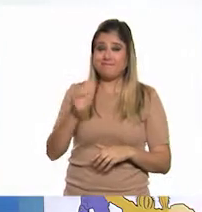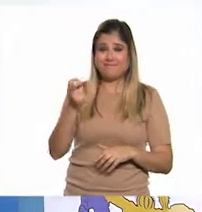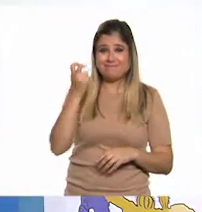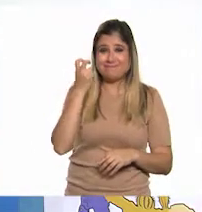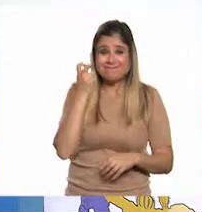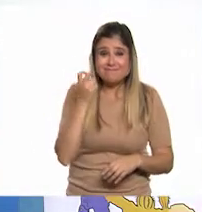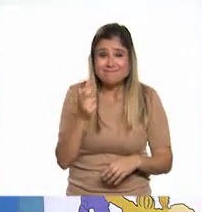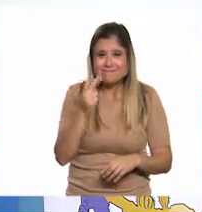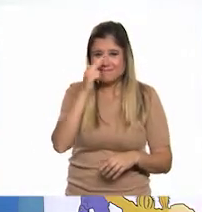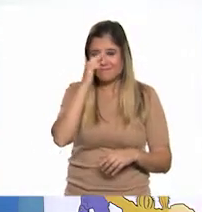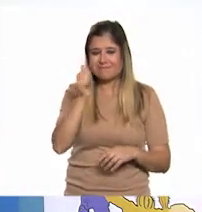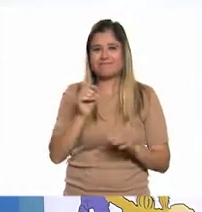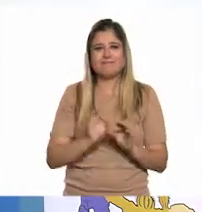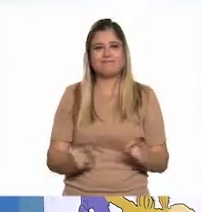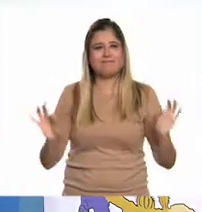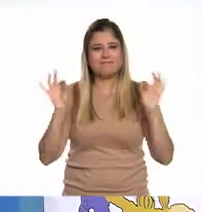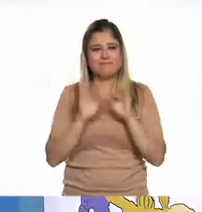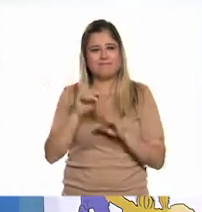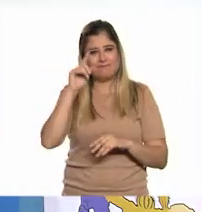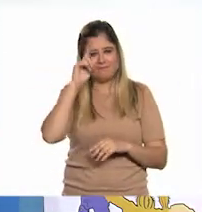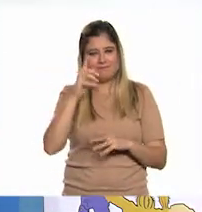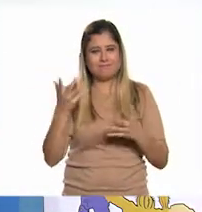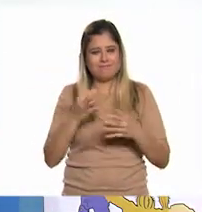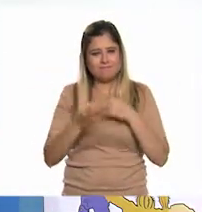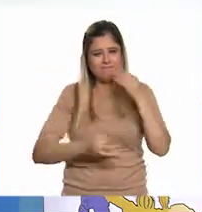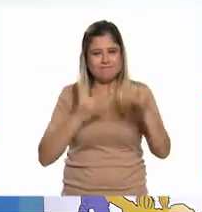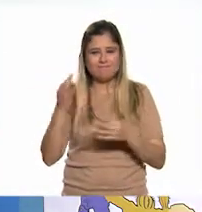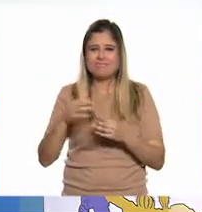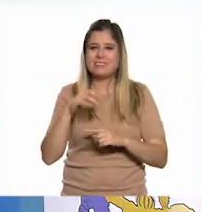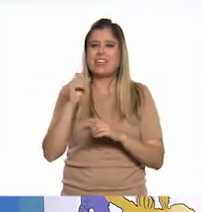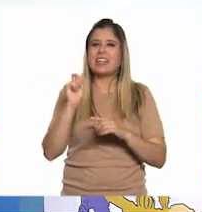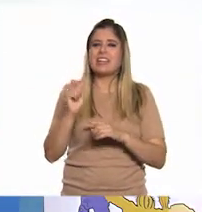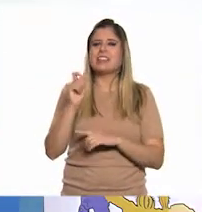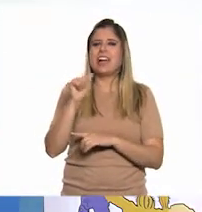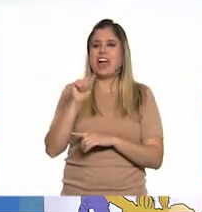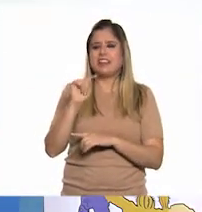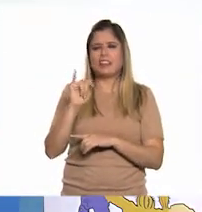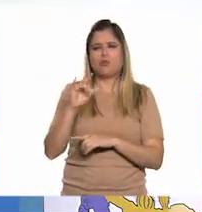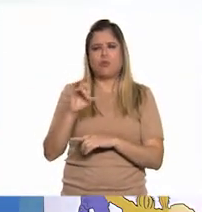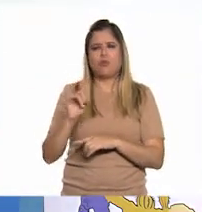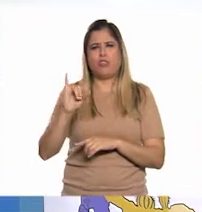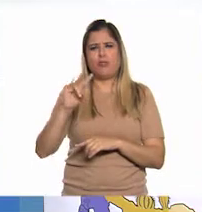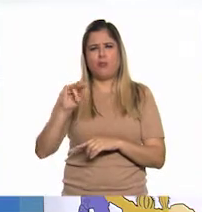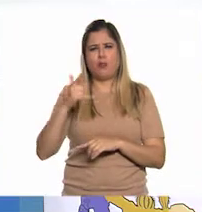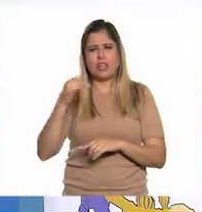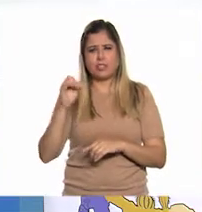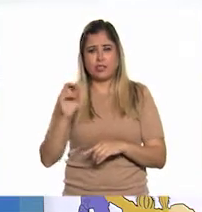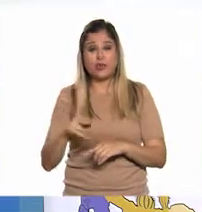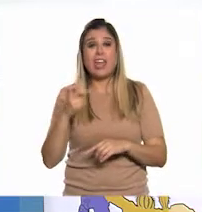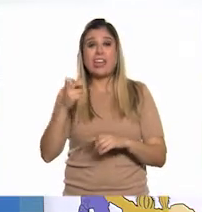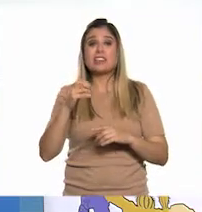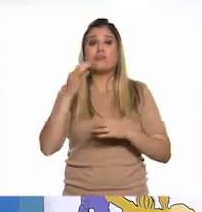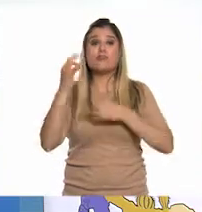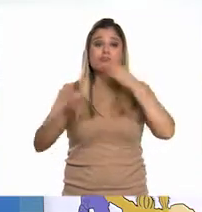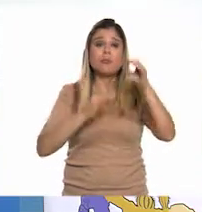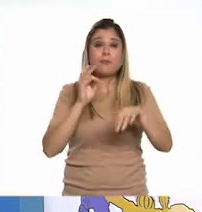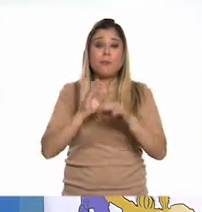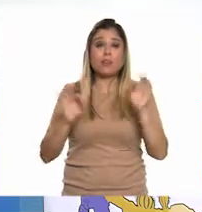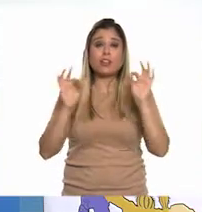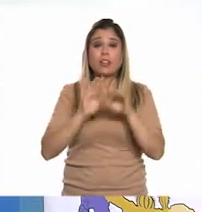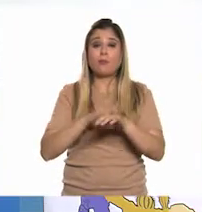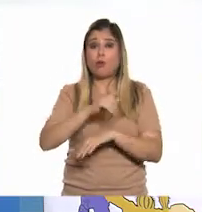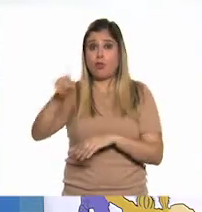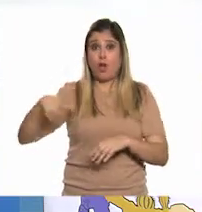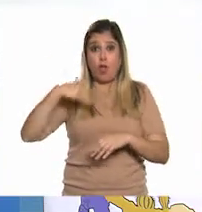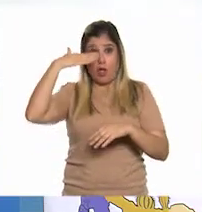por eso también son importantes los artículos de divulgación. Actualmente, nadie puede aspirar a saberlo todo. Pero